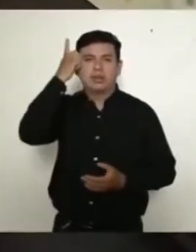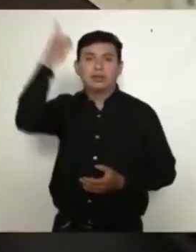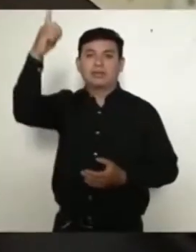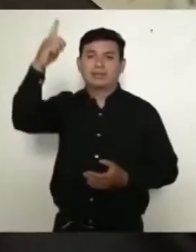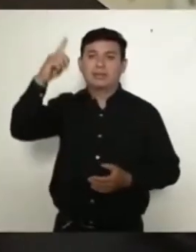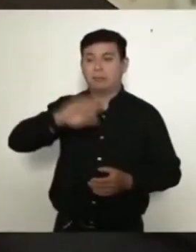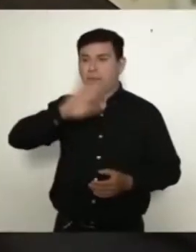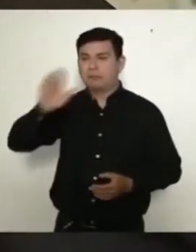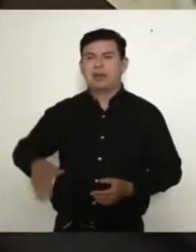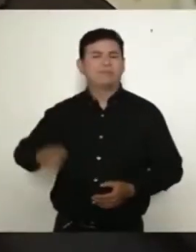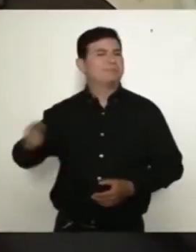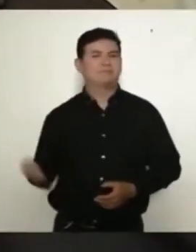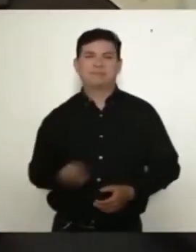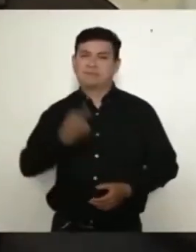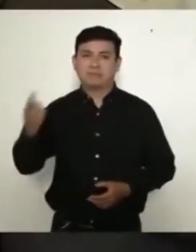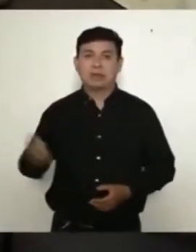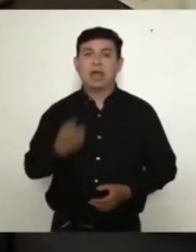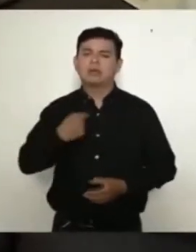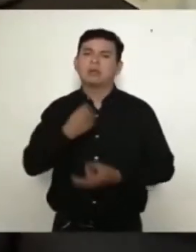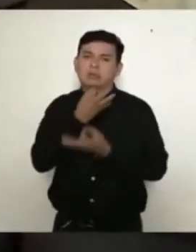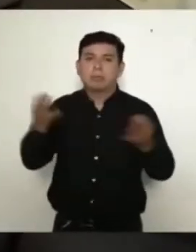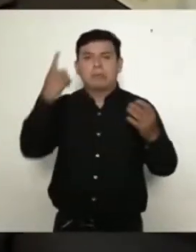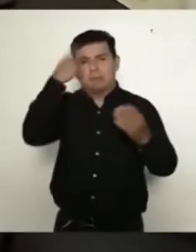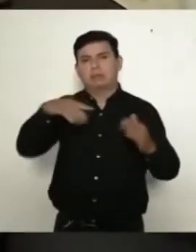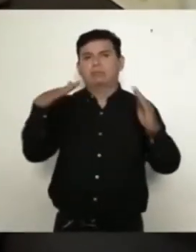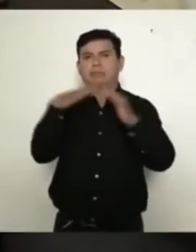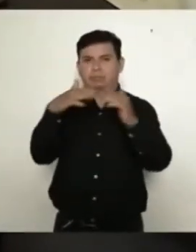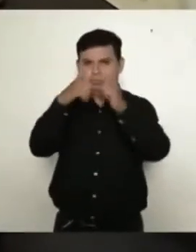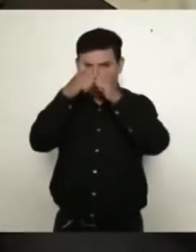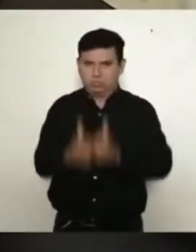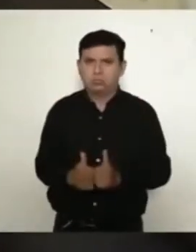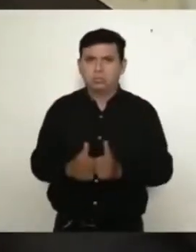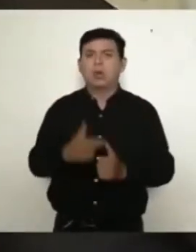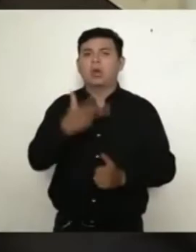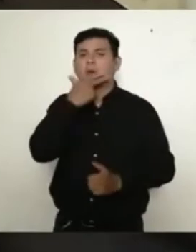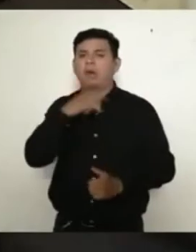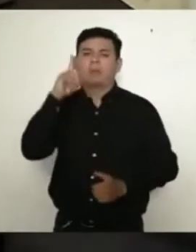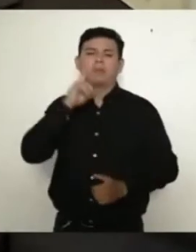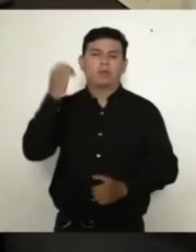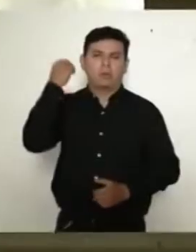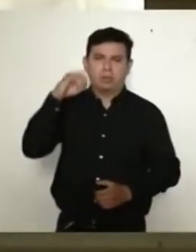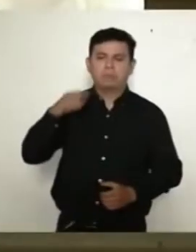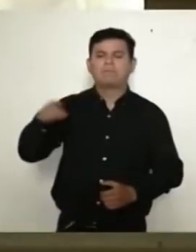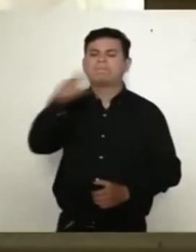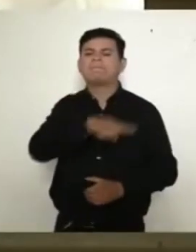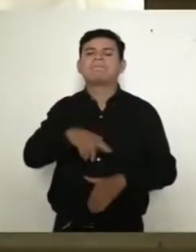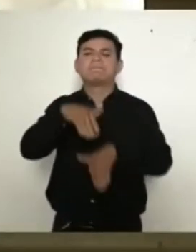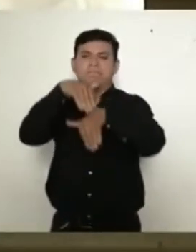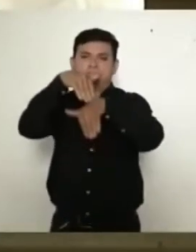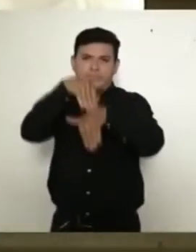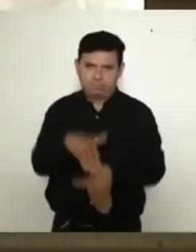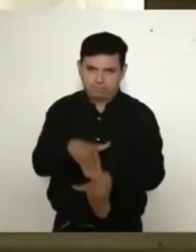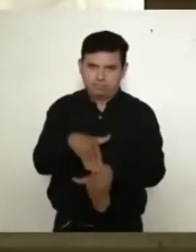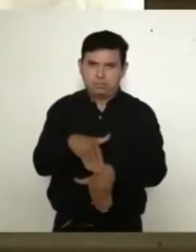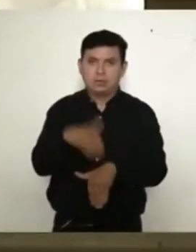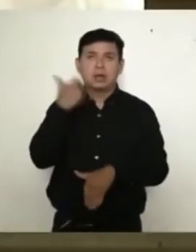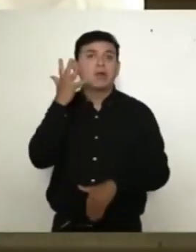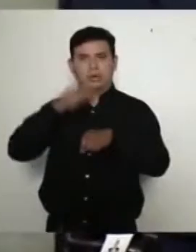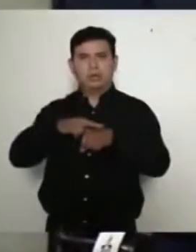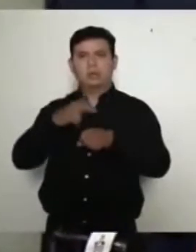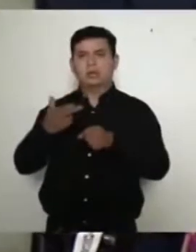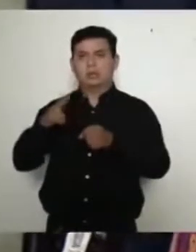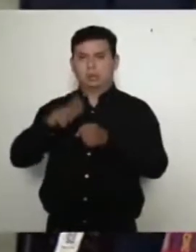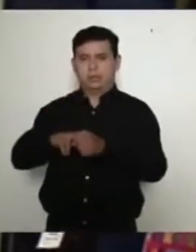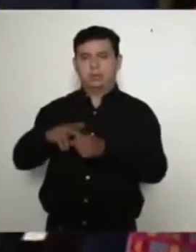nunca muere y este anuncio es para que las oaxaqueñas y los oaxaqueños elijamos la vida.